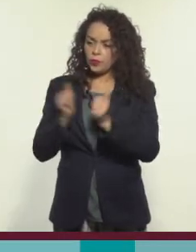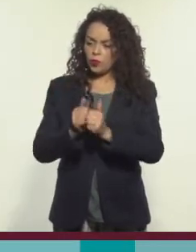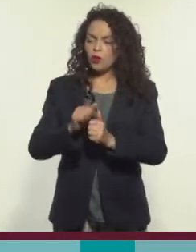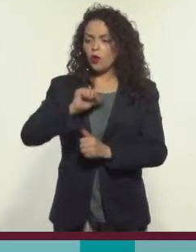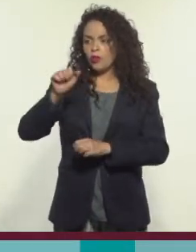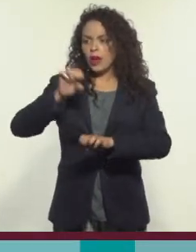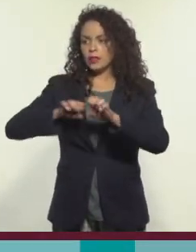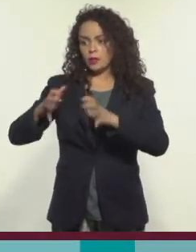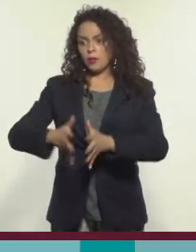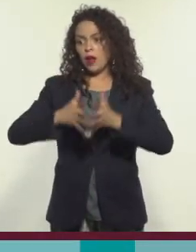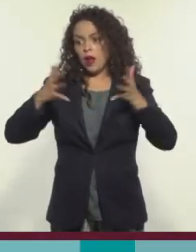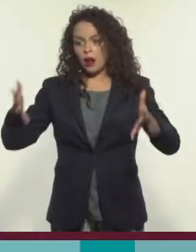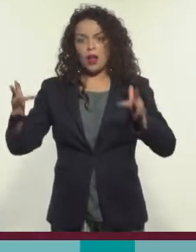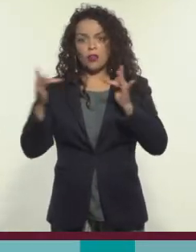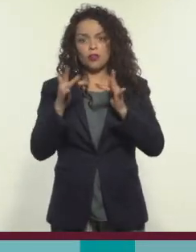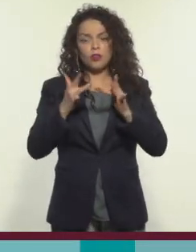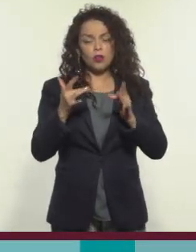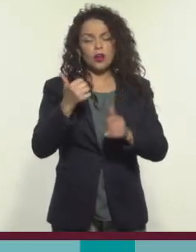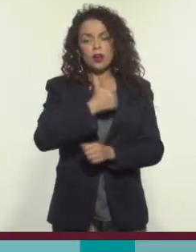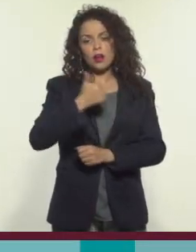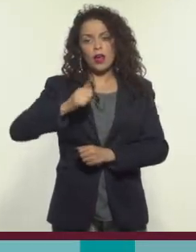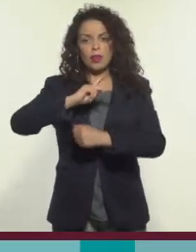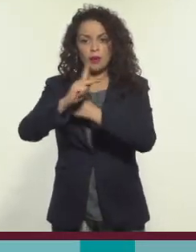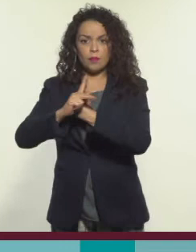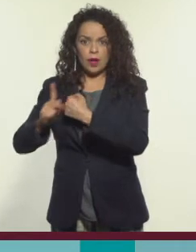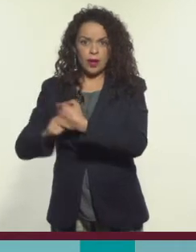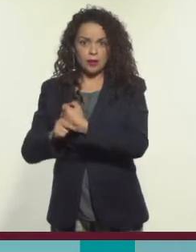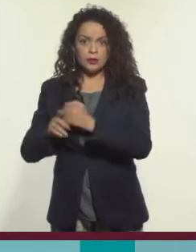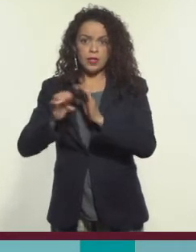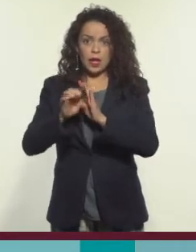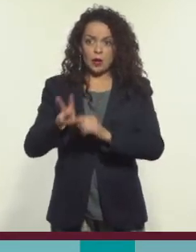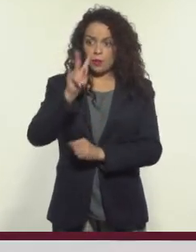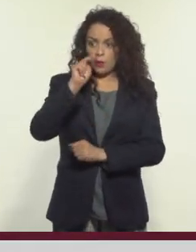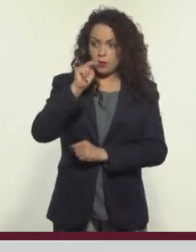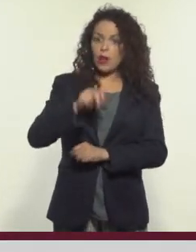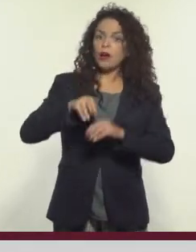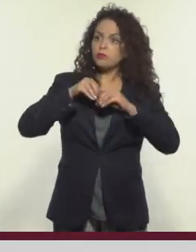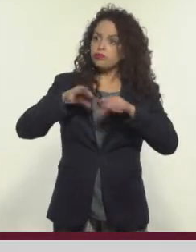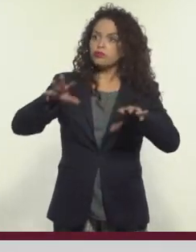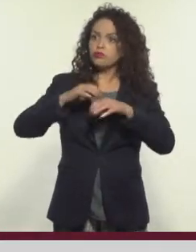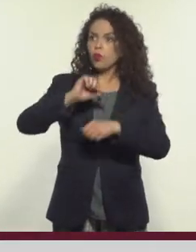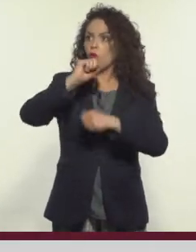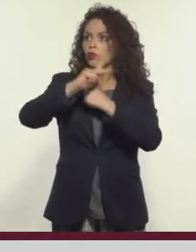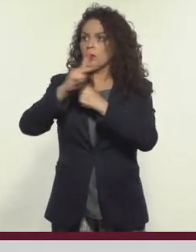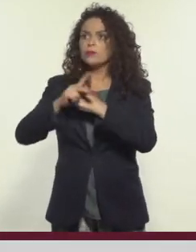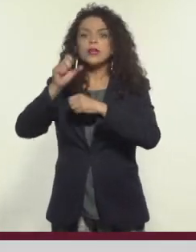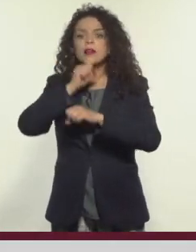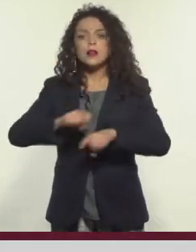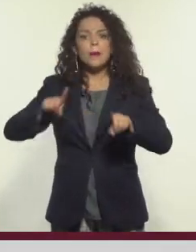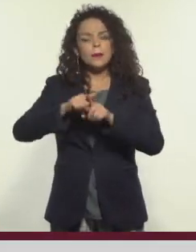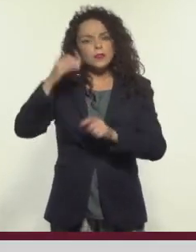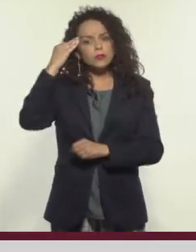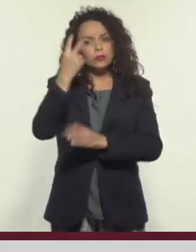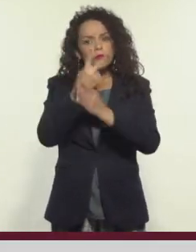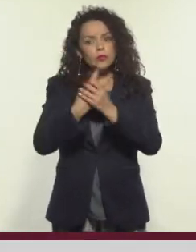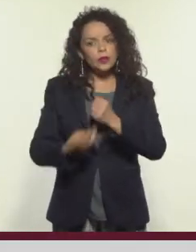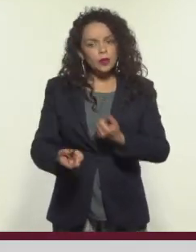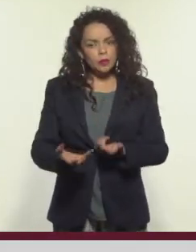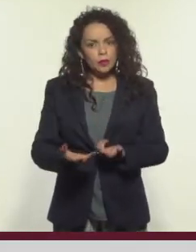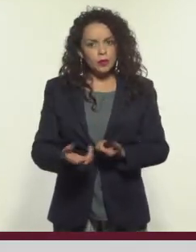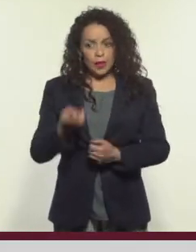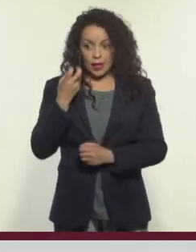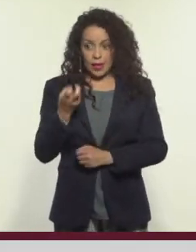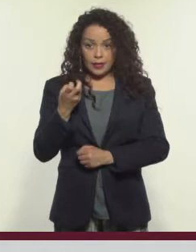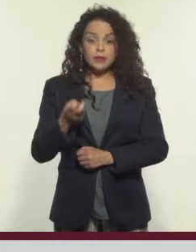comunicación de cada país. O sea, como si la señal de nuestras televisoras llegara a más países al tiempo que lo hace aquí. Estos medios,